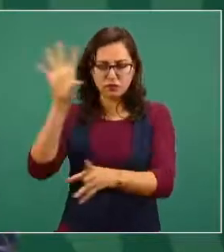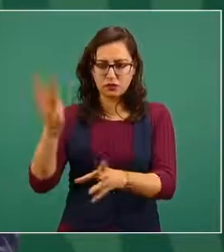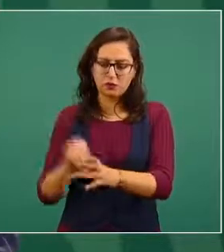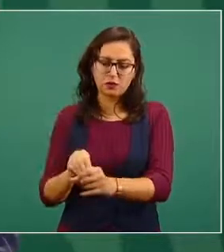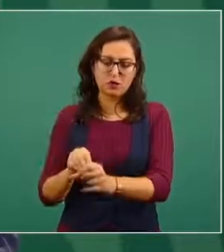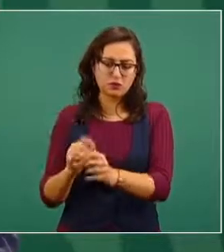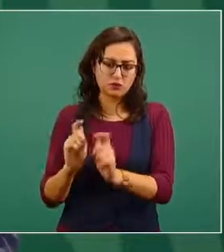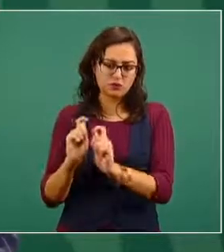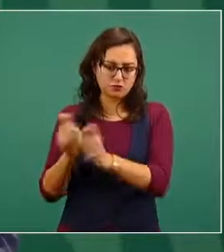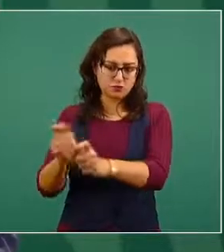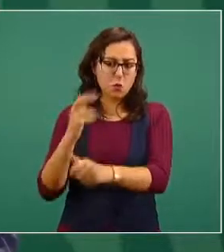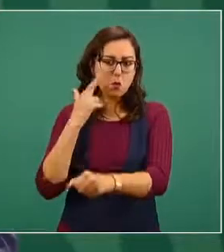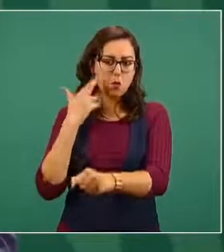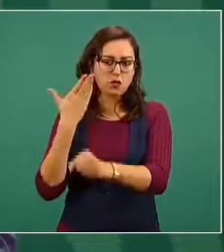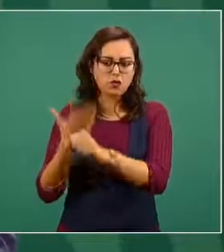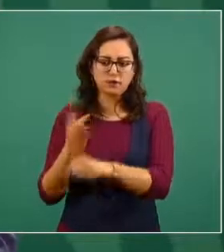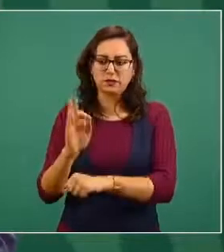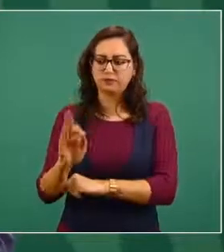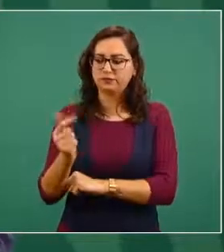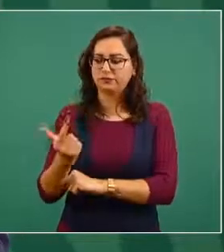la Fiscalía General de la República.